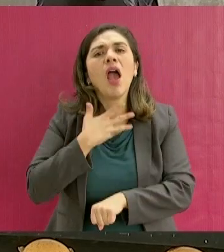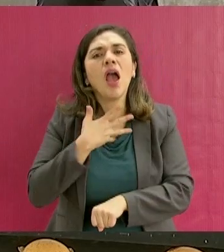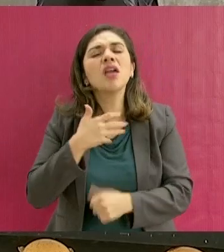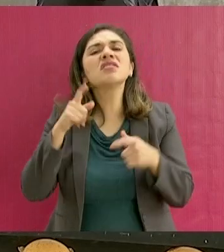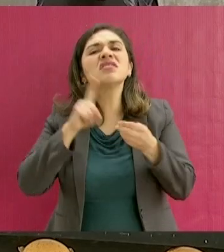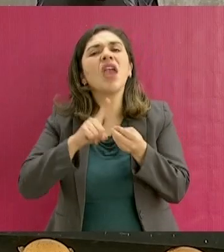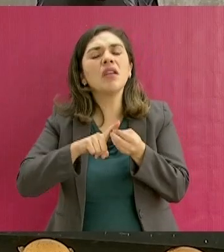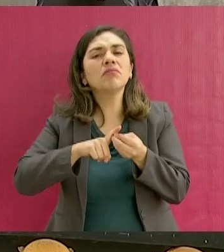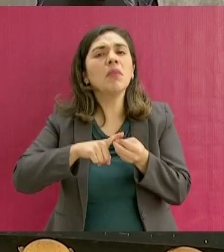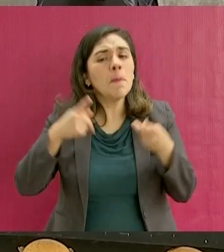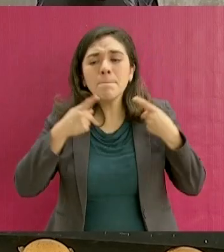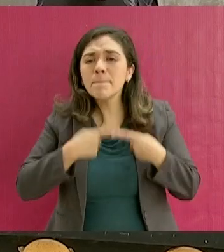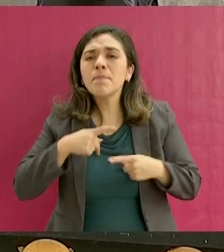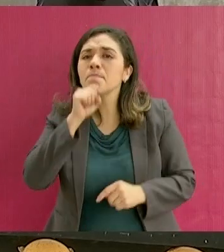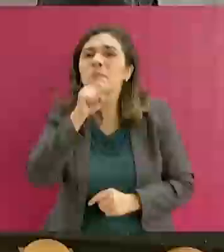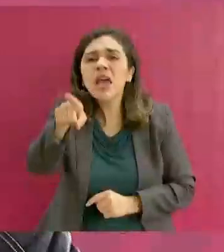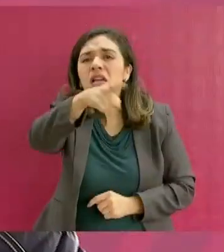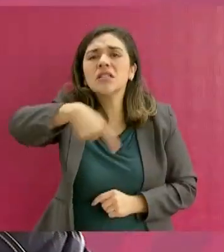nuestros paisanos,